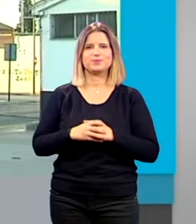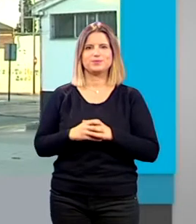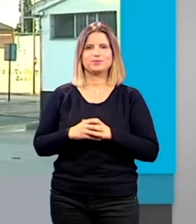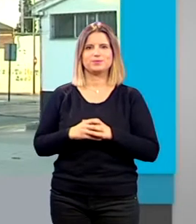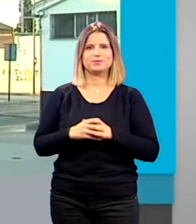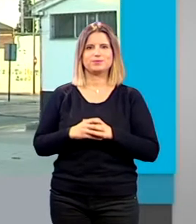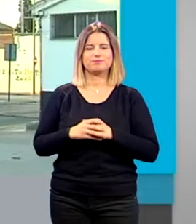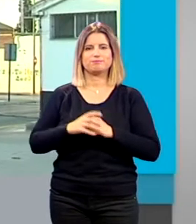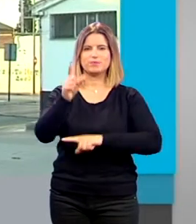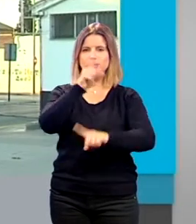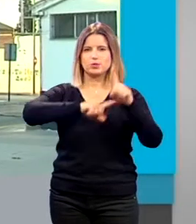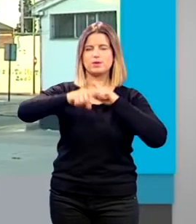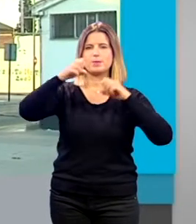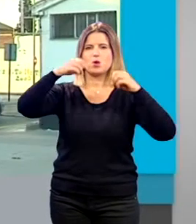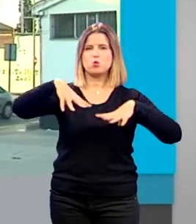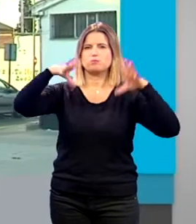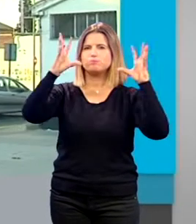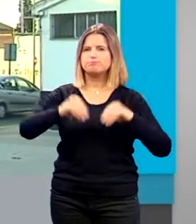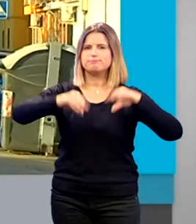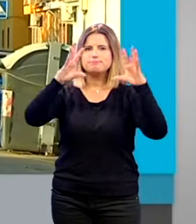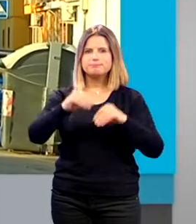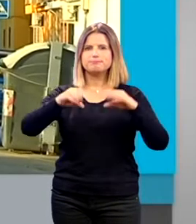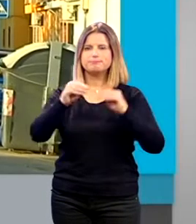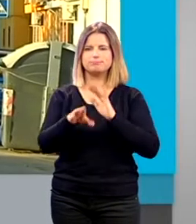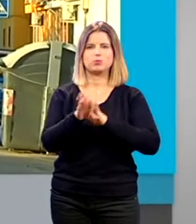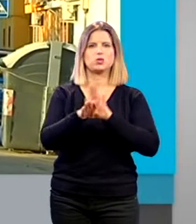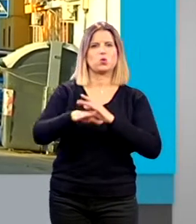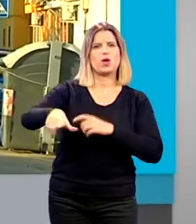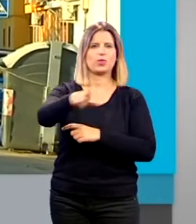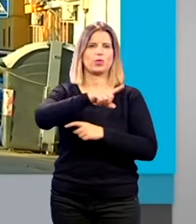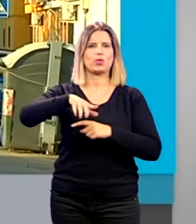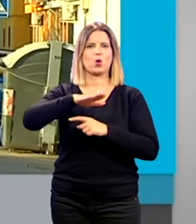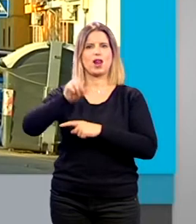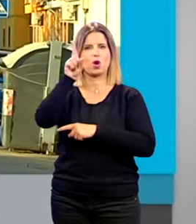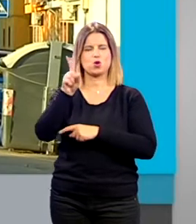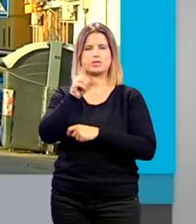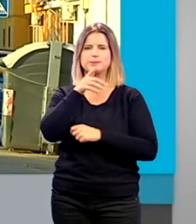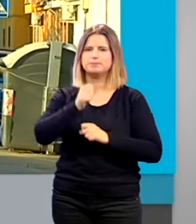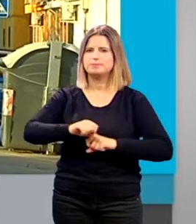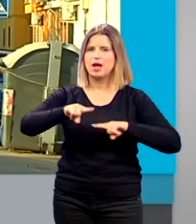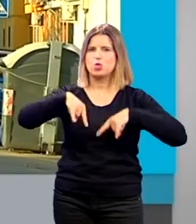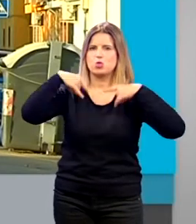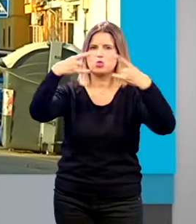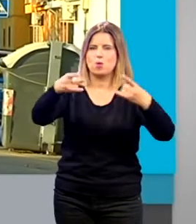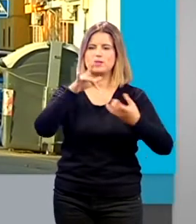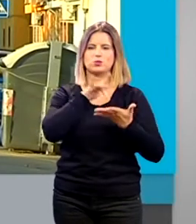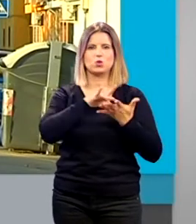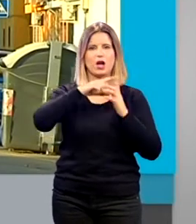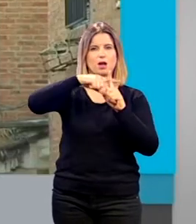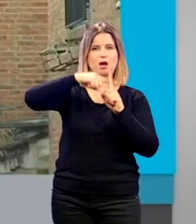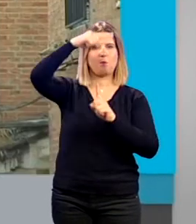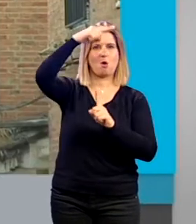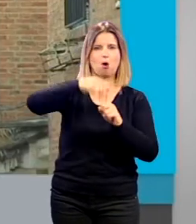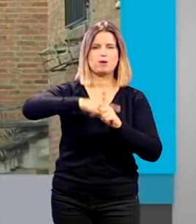Las incidencias de cortes de luz continúan en la zona norte de la capital y se manifiestan con mayor intensidad ante las altas y bajas temperaturas.